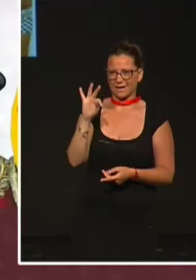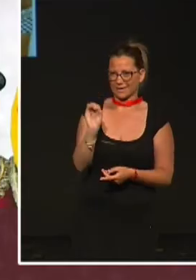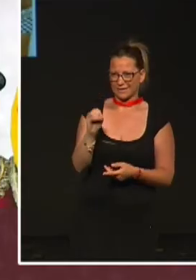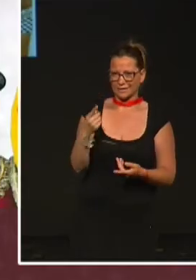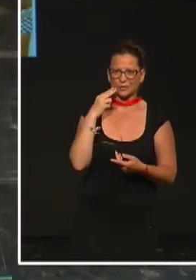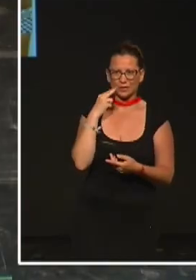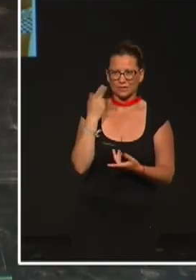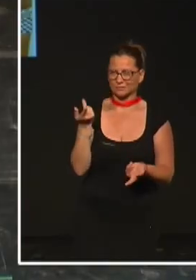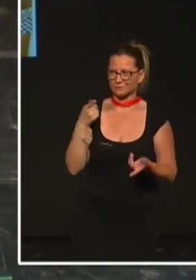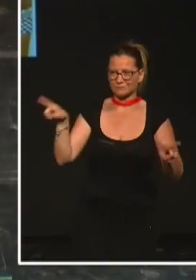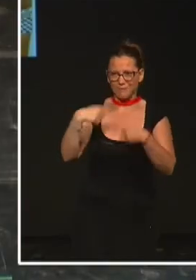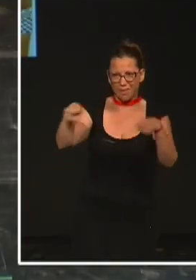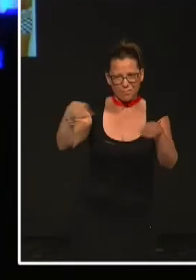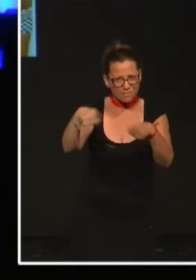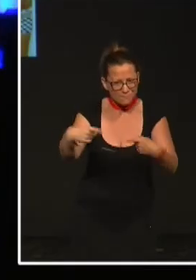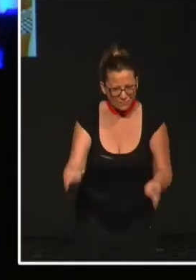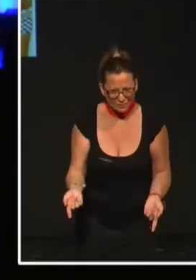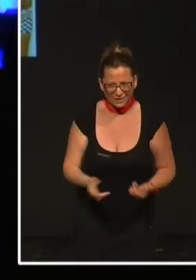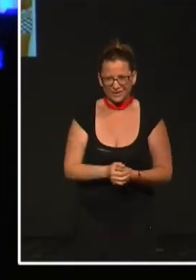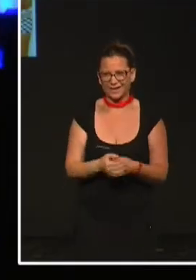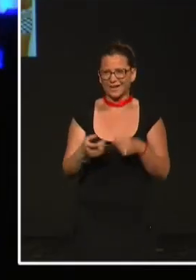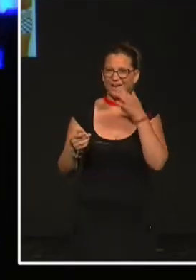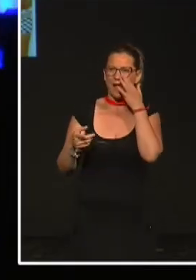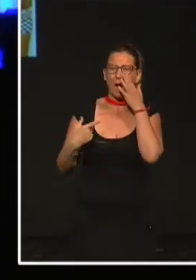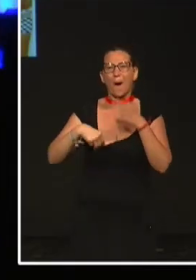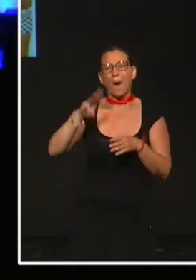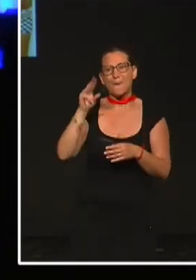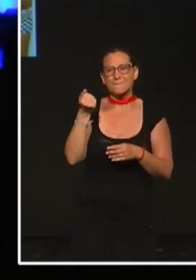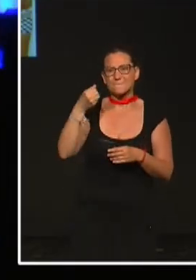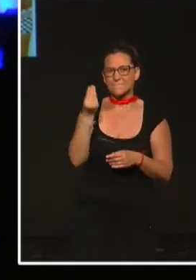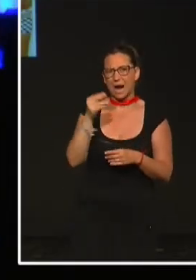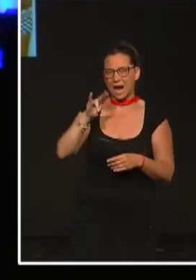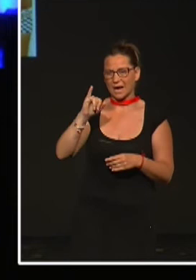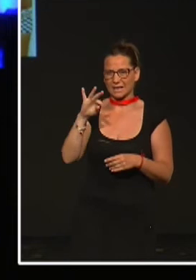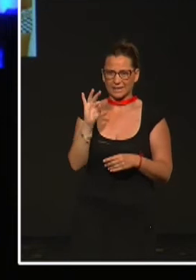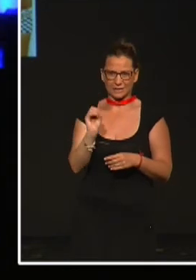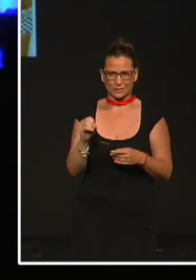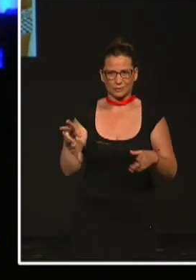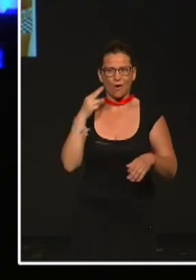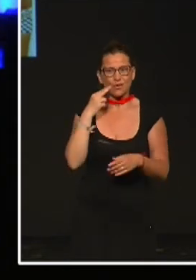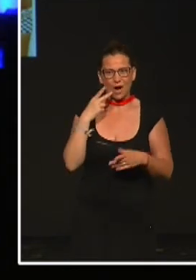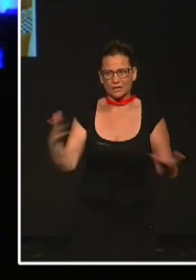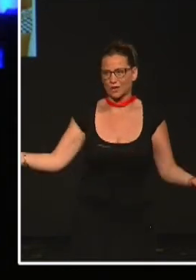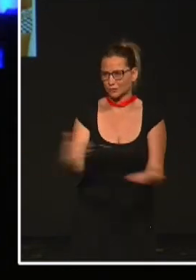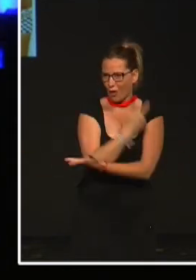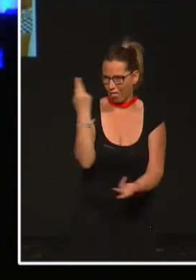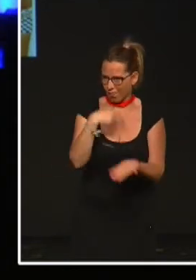y a bailar con Paquito el chocolatero. ¡Ey! ¡Ey!